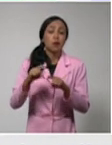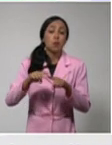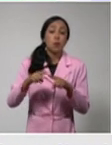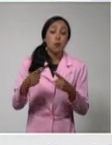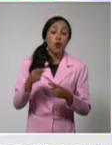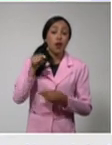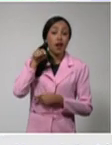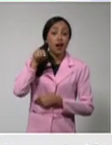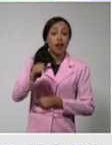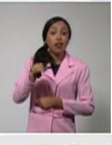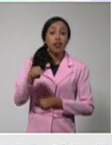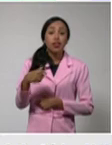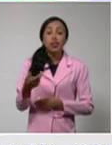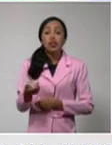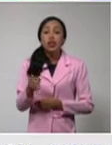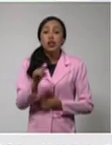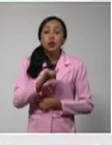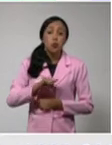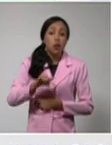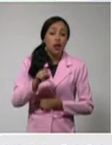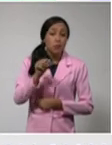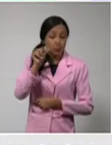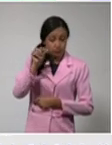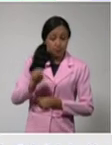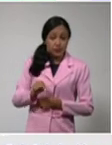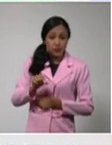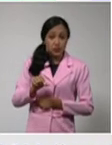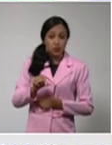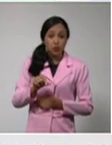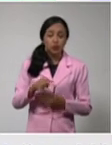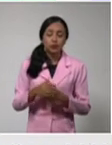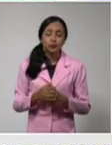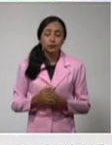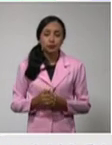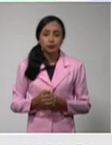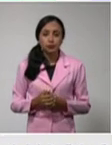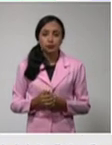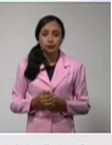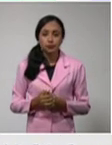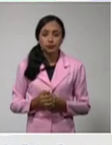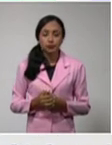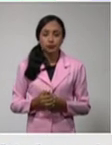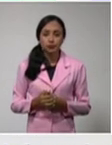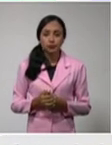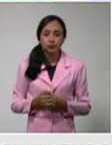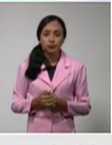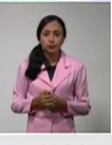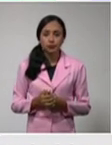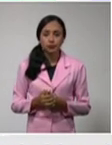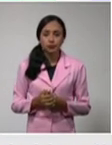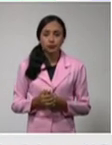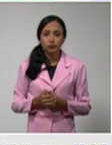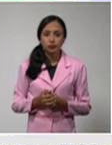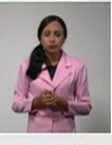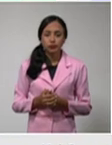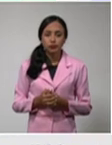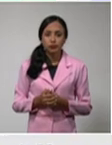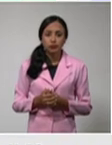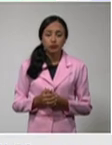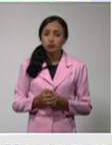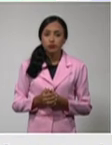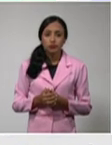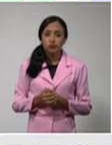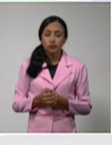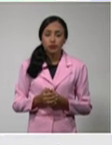afectación muy brusca del cuadro clínico que